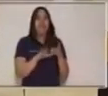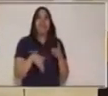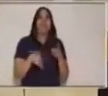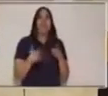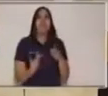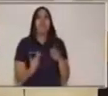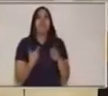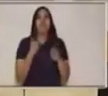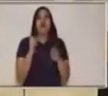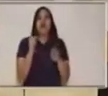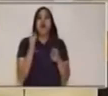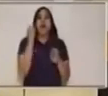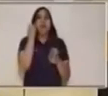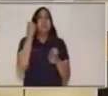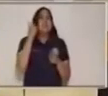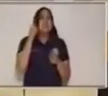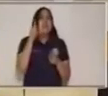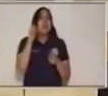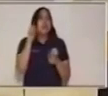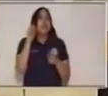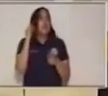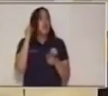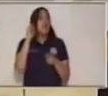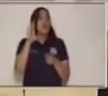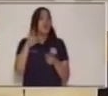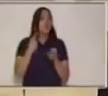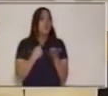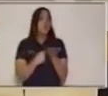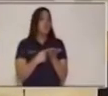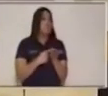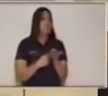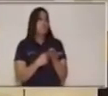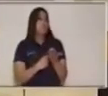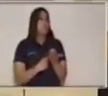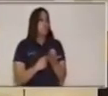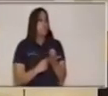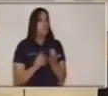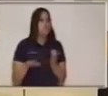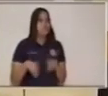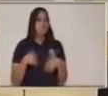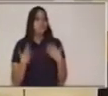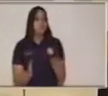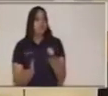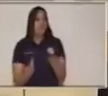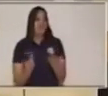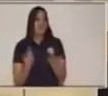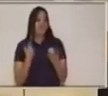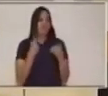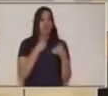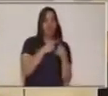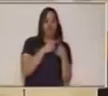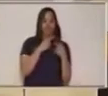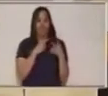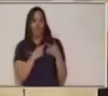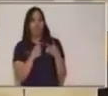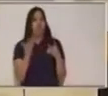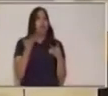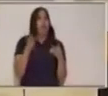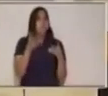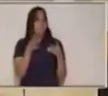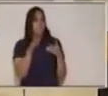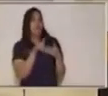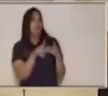palabra diálogo. Hmm, diálogo y conversación es bastante similar.